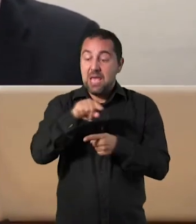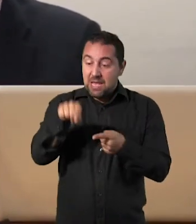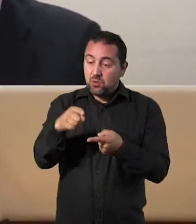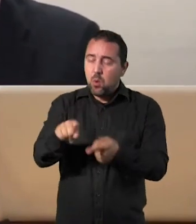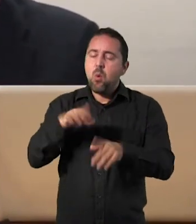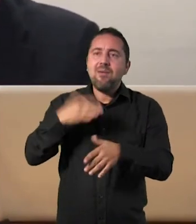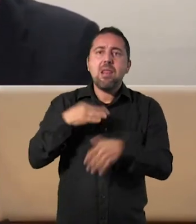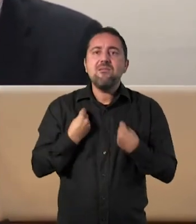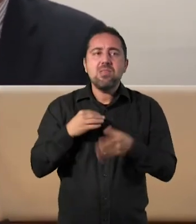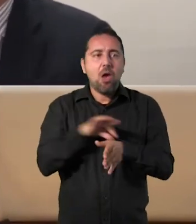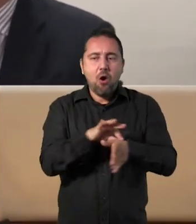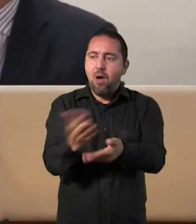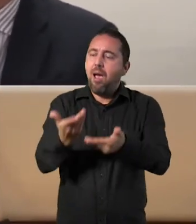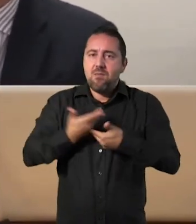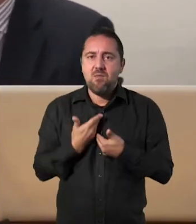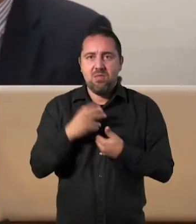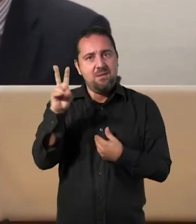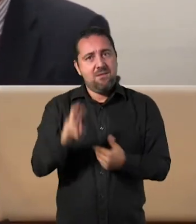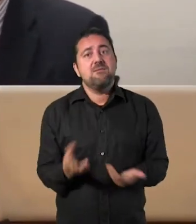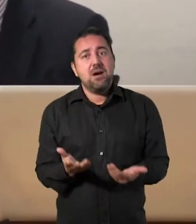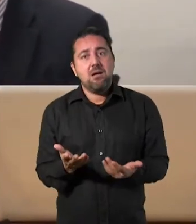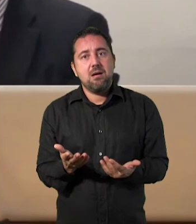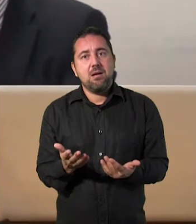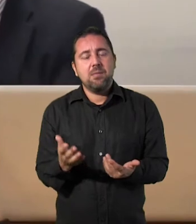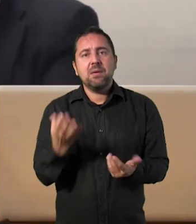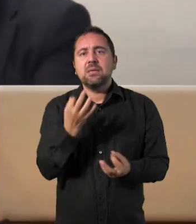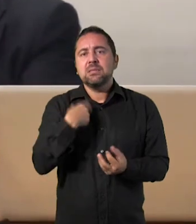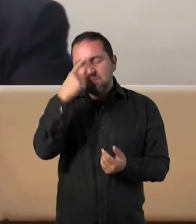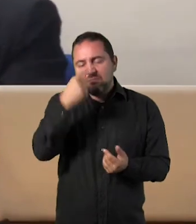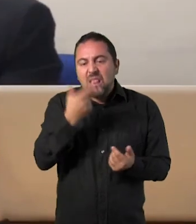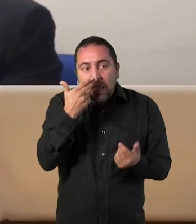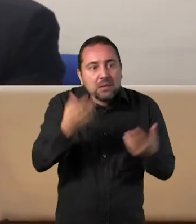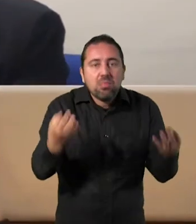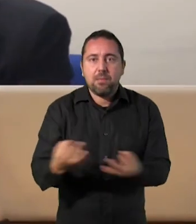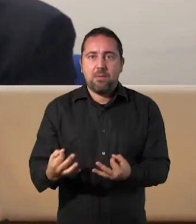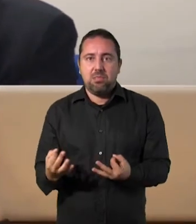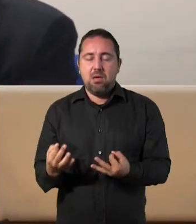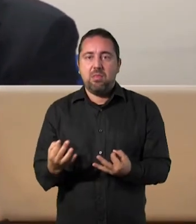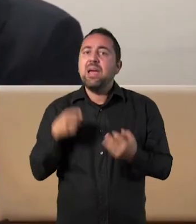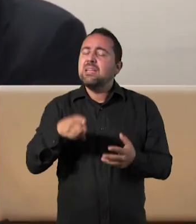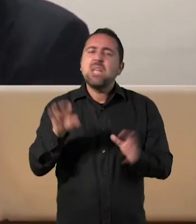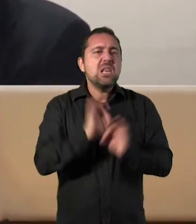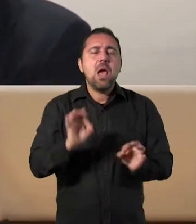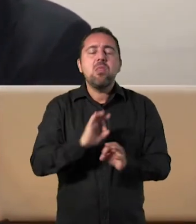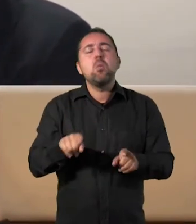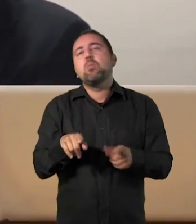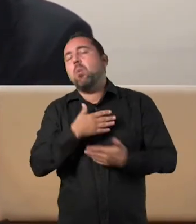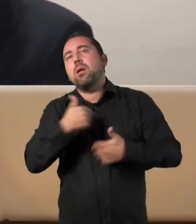tener ese interés de verdad. Y eso nadie os va a venir a preguntar el periódico. Nadie.